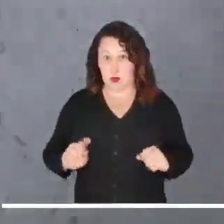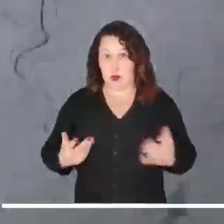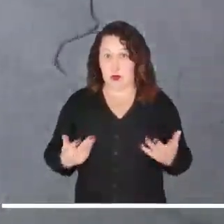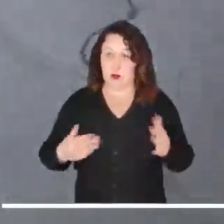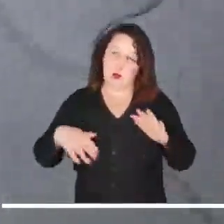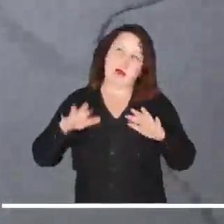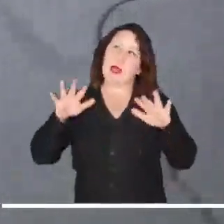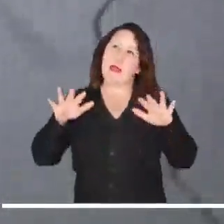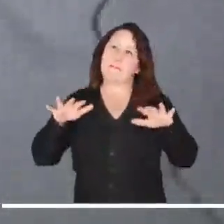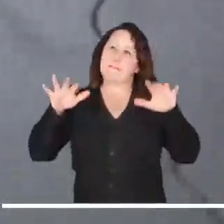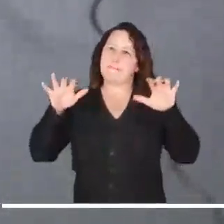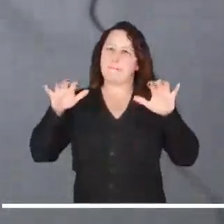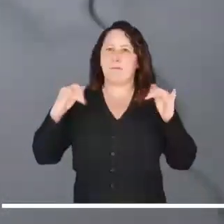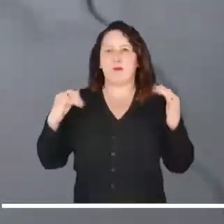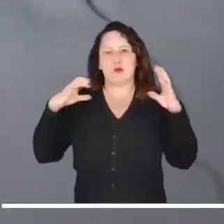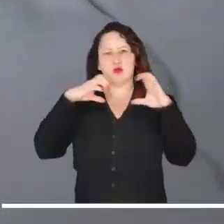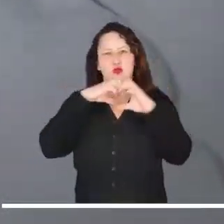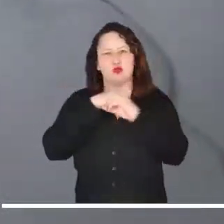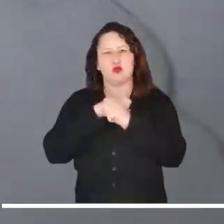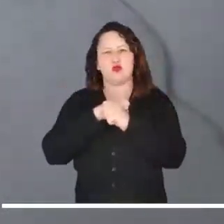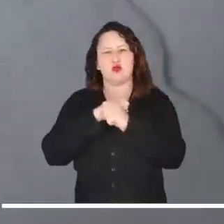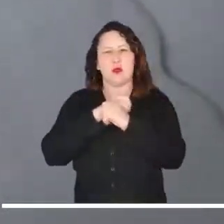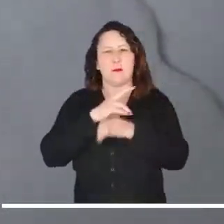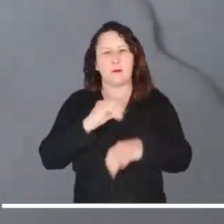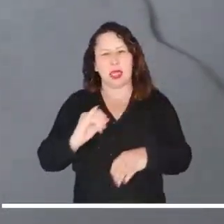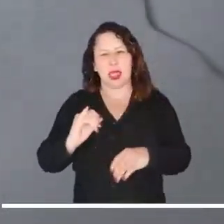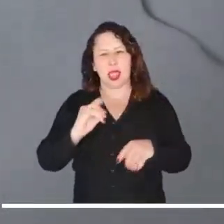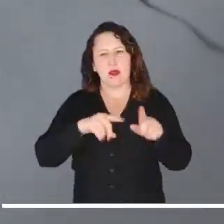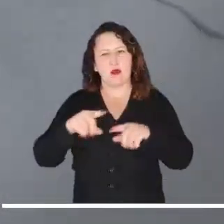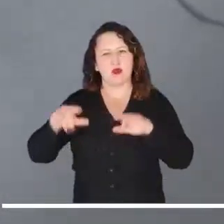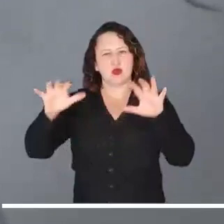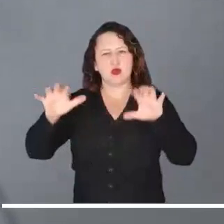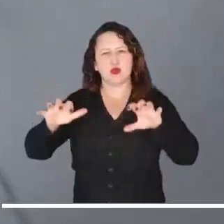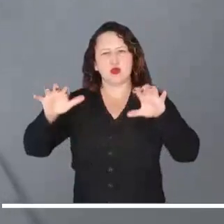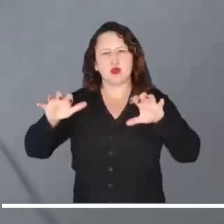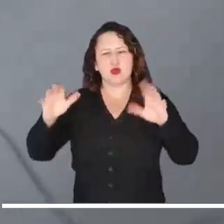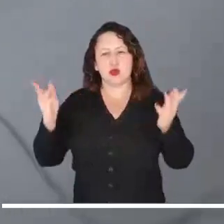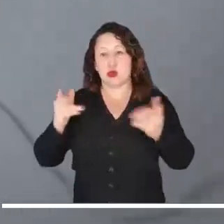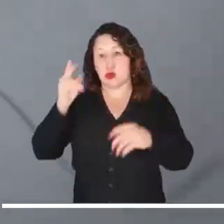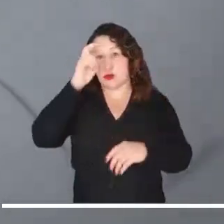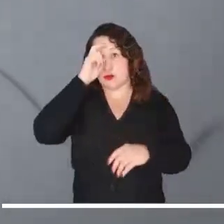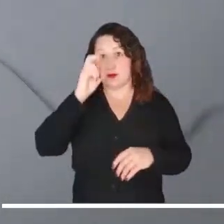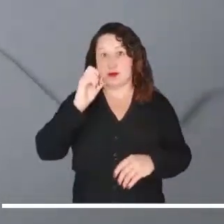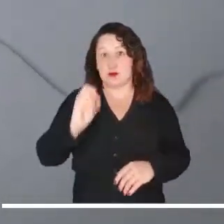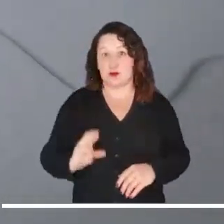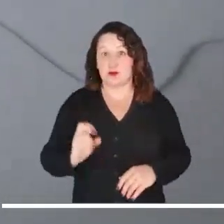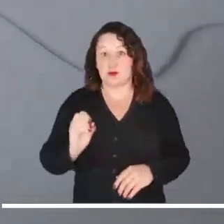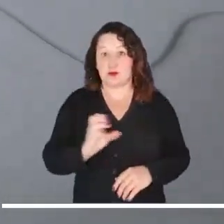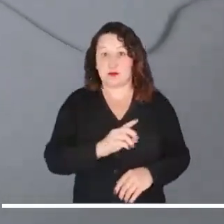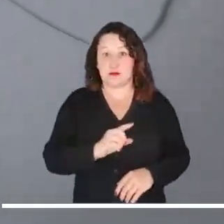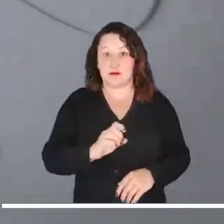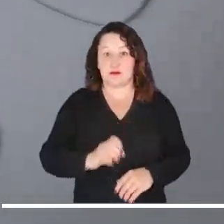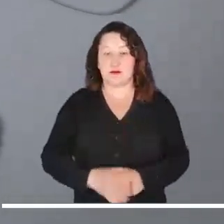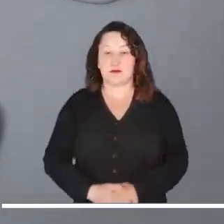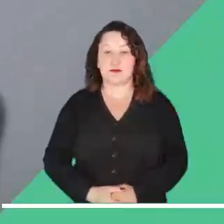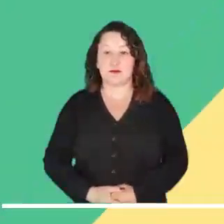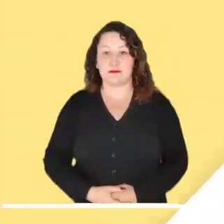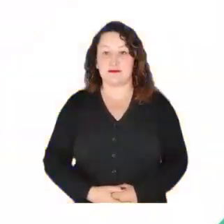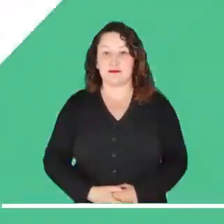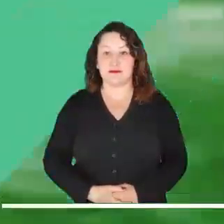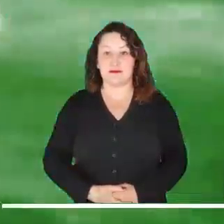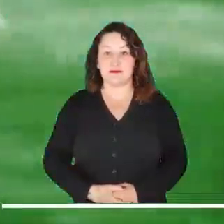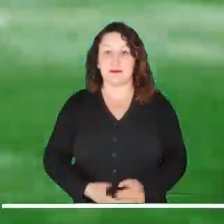En Bogotá, predominarán las condiciones secas durante la noche, exceptuando algunas lloviznas posibles al norte y suroeste.